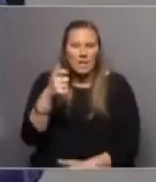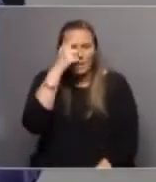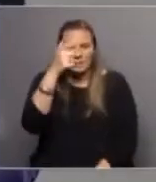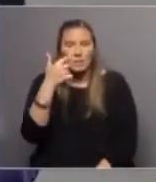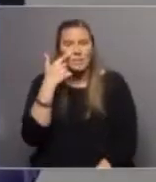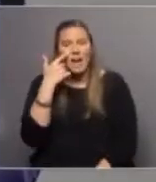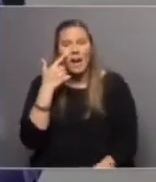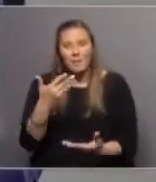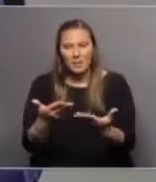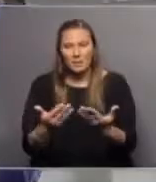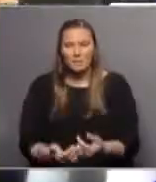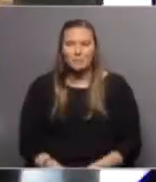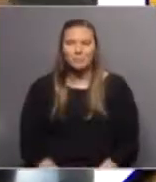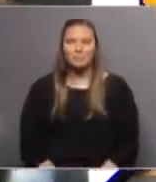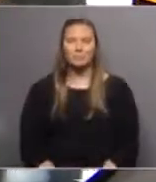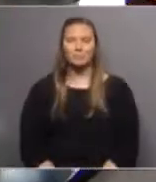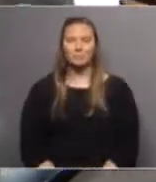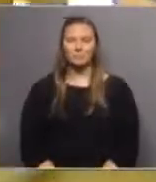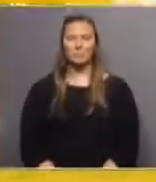Bárbaro, vemos esta parte del informe entonces.